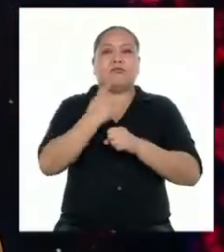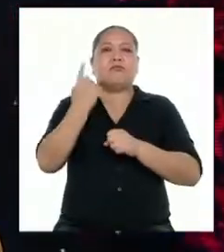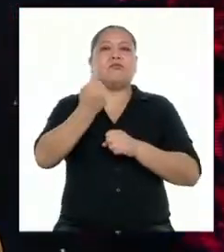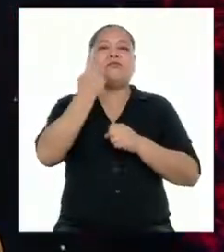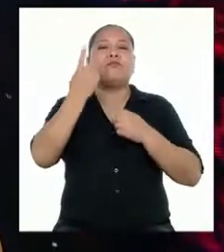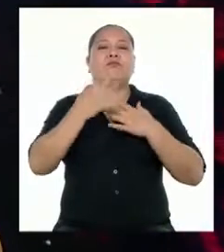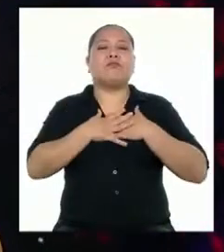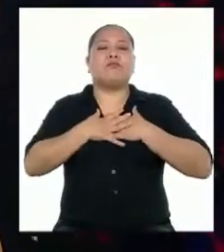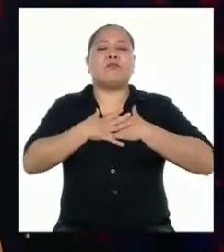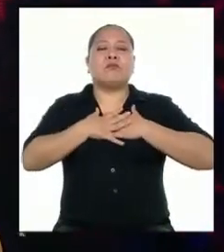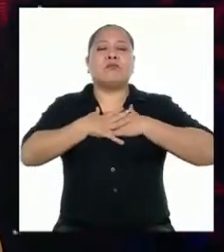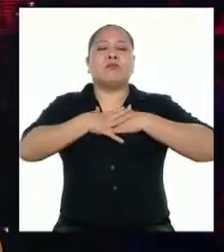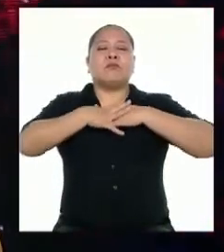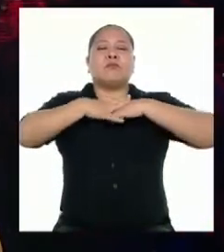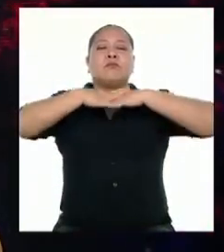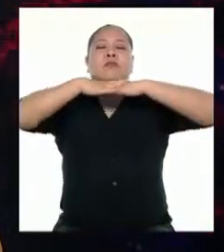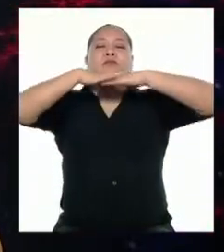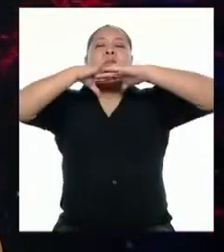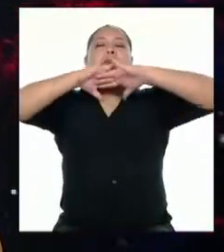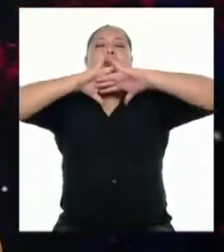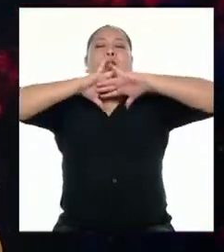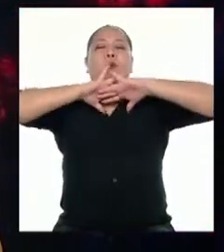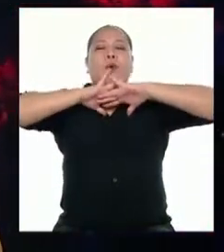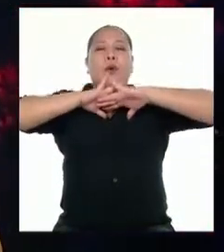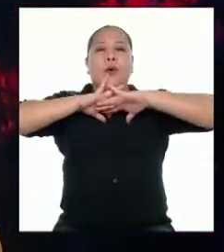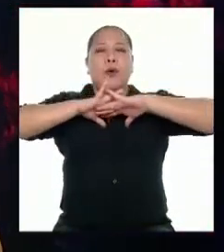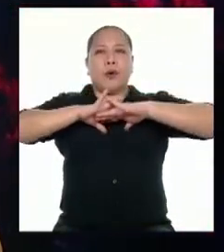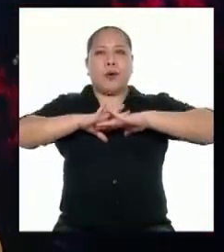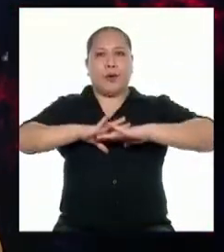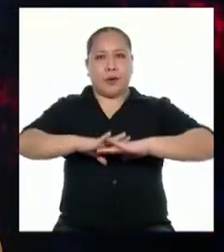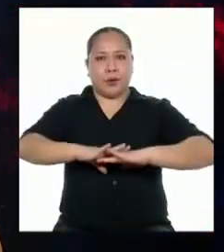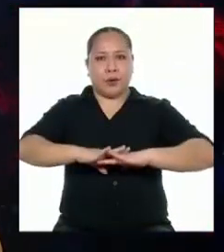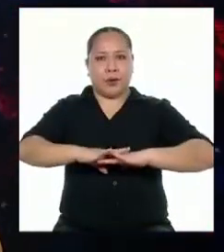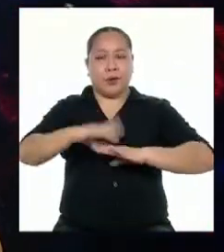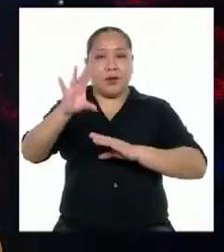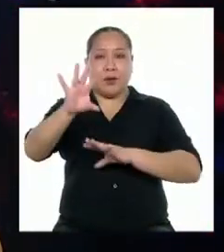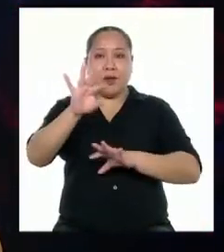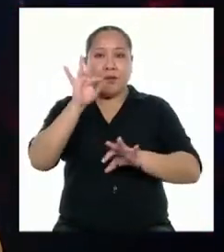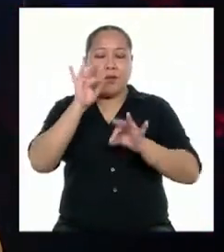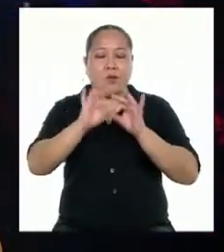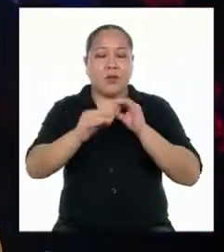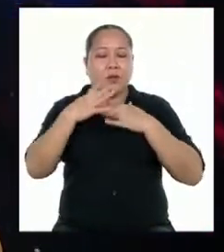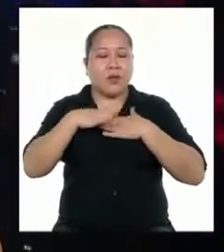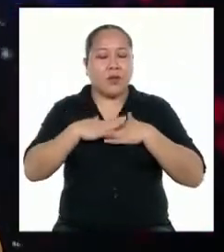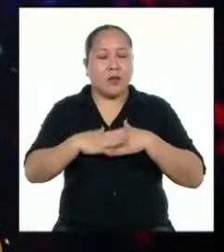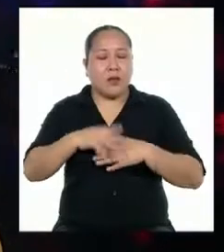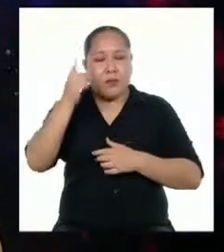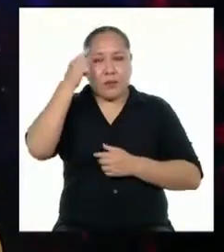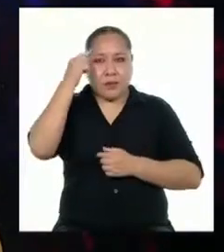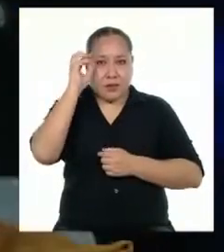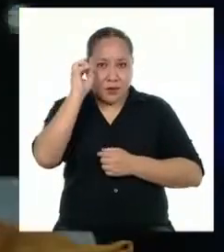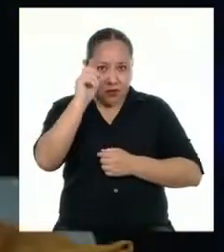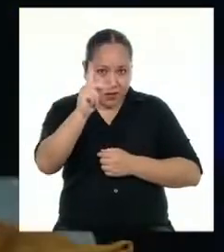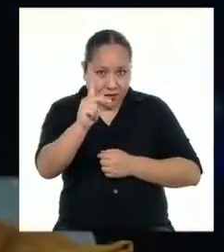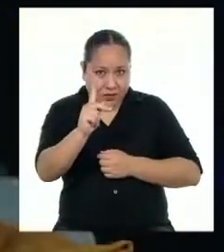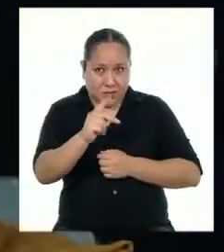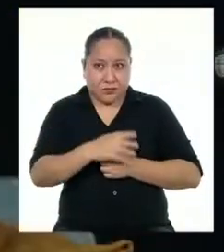respira y encuentra la calma para pensarlo. ¿Sí?